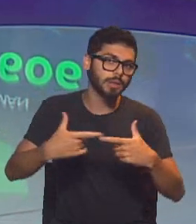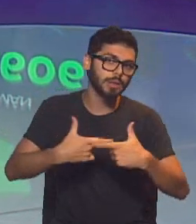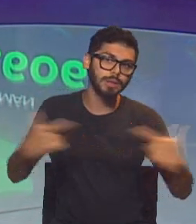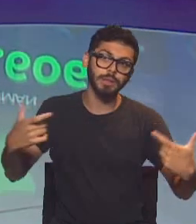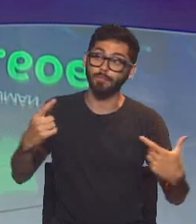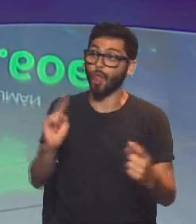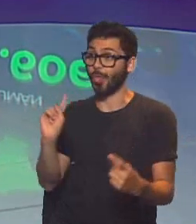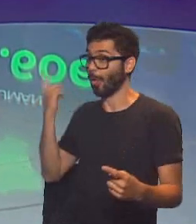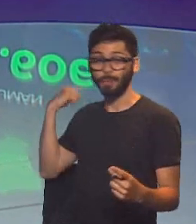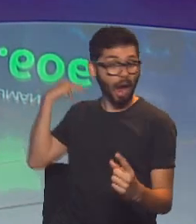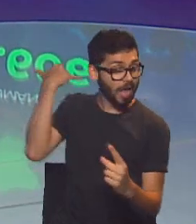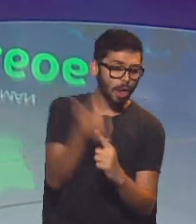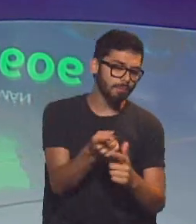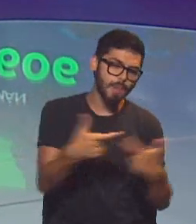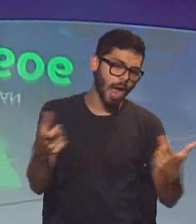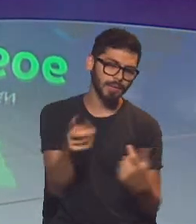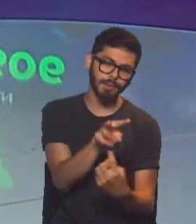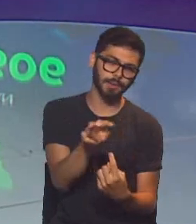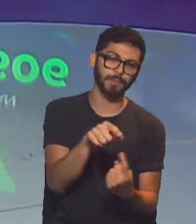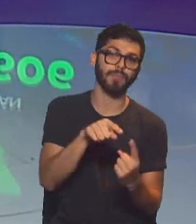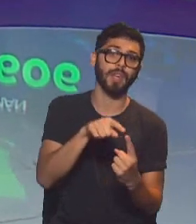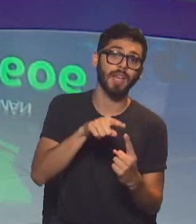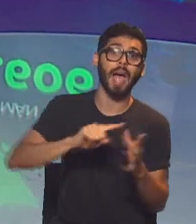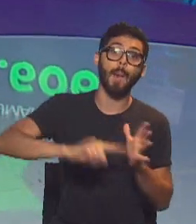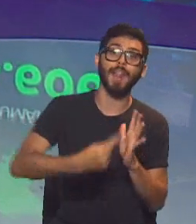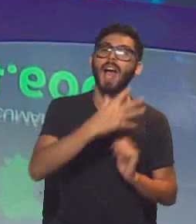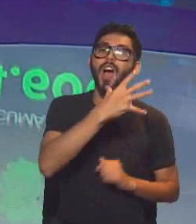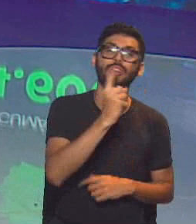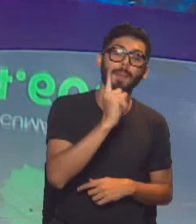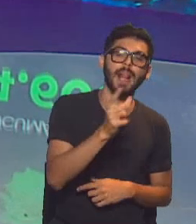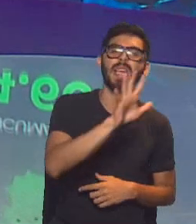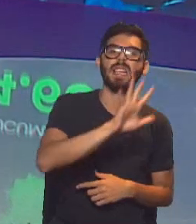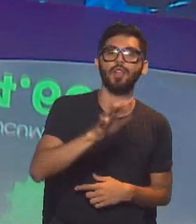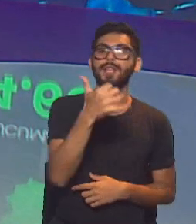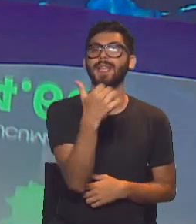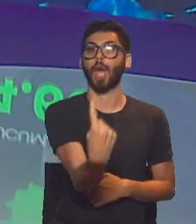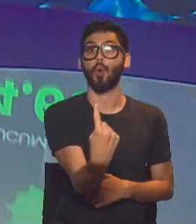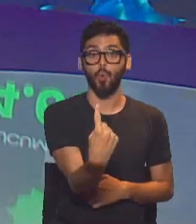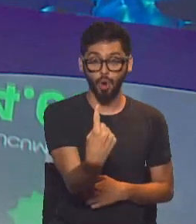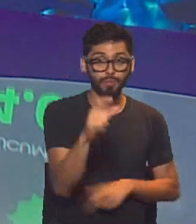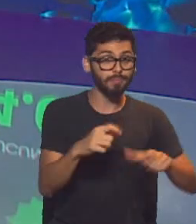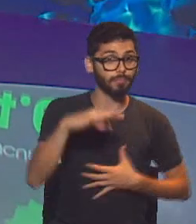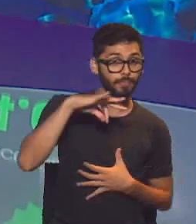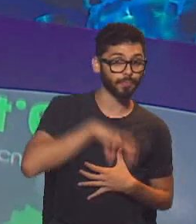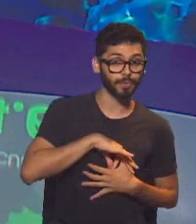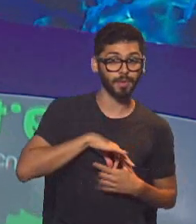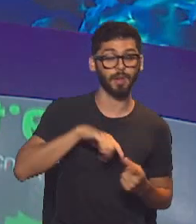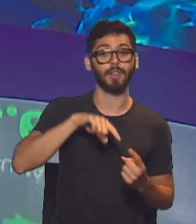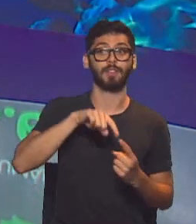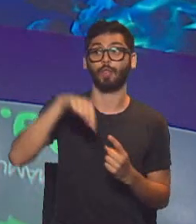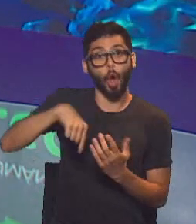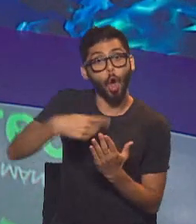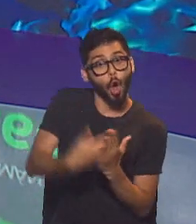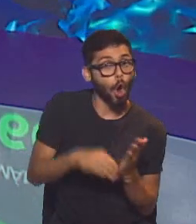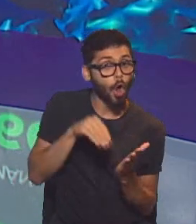día cero hasta el momento. En la Ciudad Autónoma de Buenos Aires, 14.561 casos positivos se han reportado en este nuevo